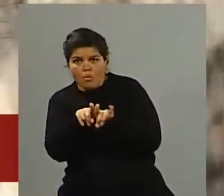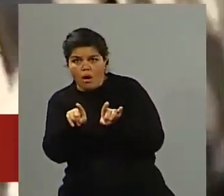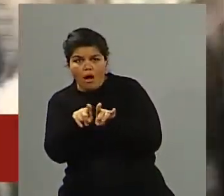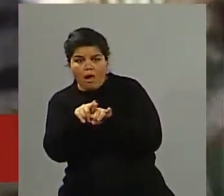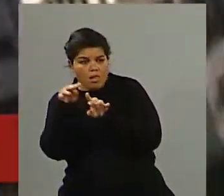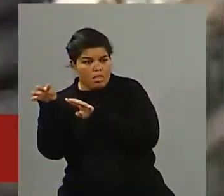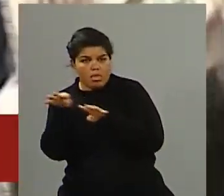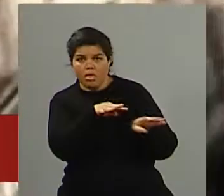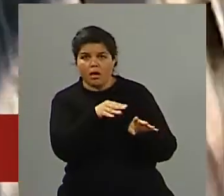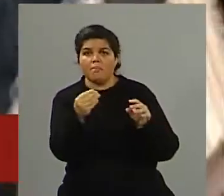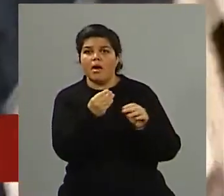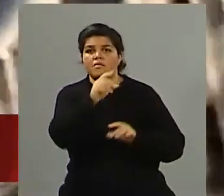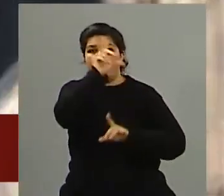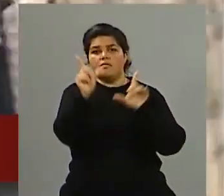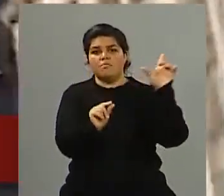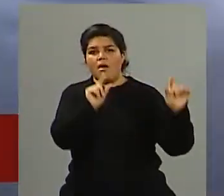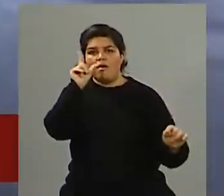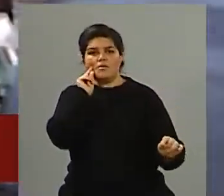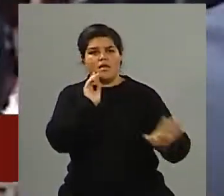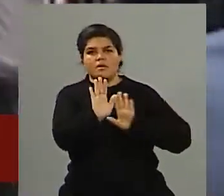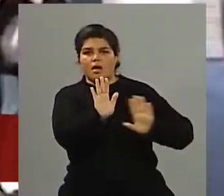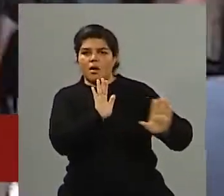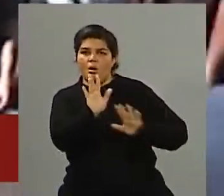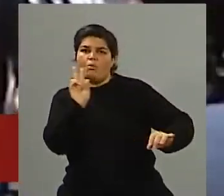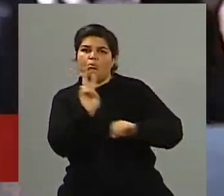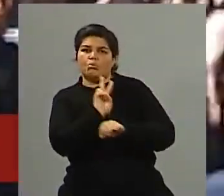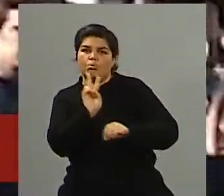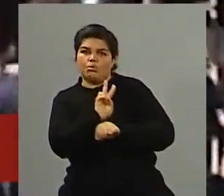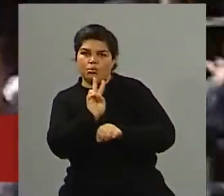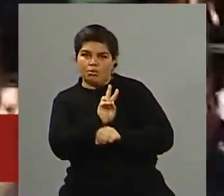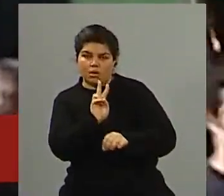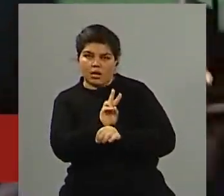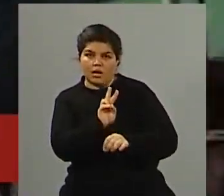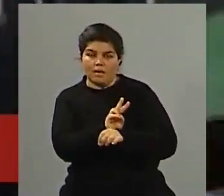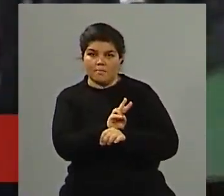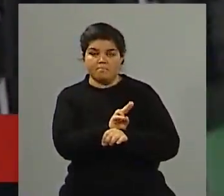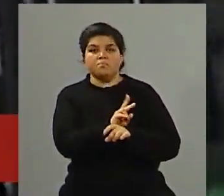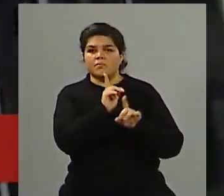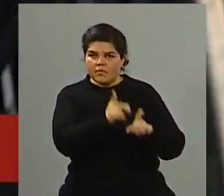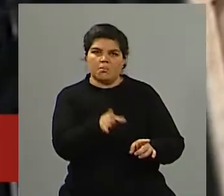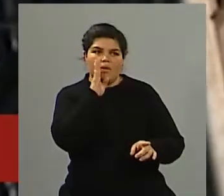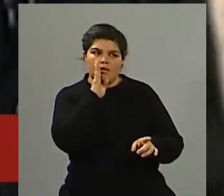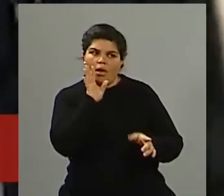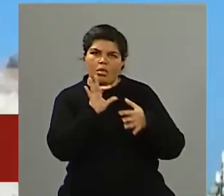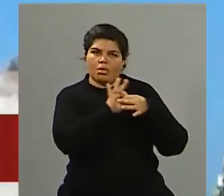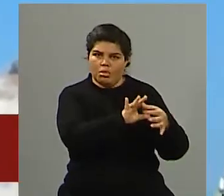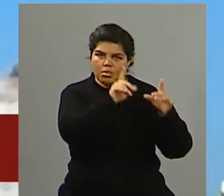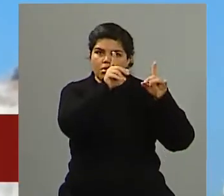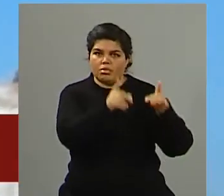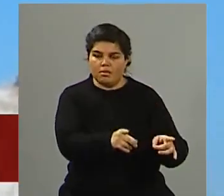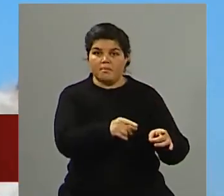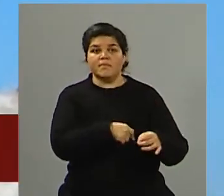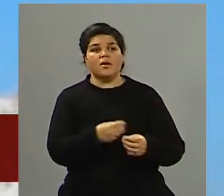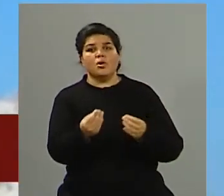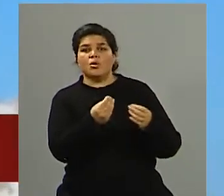seguridad de los países, para la seguridad de Estados Unidos. Vamos a hacer un balance de cómo lo vive hoy ese